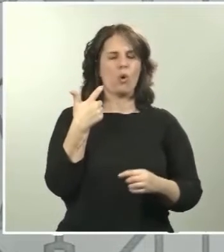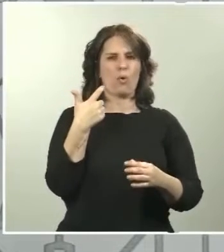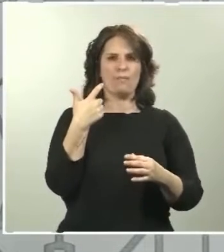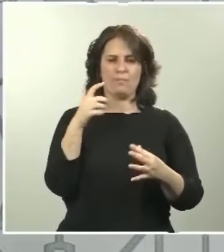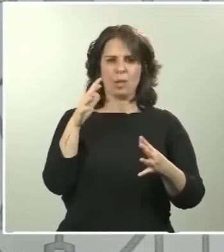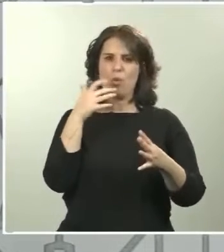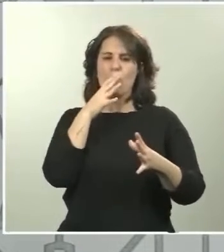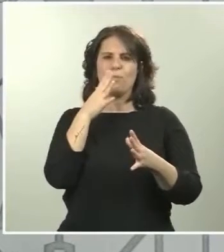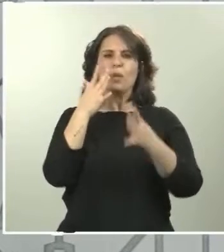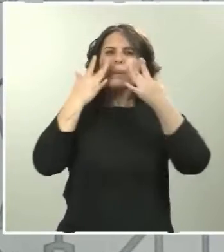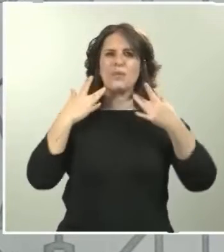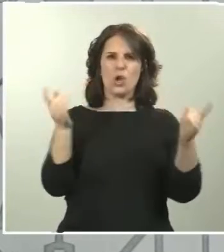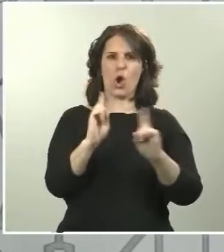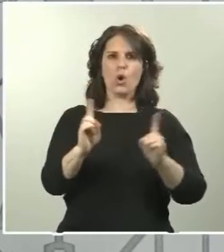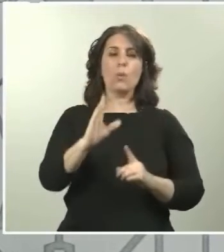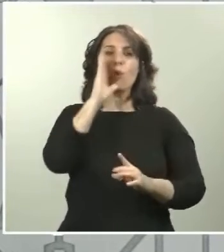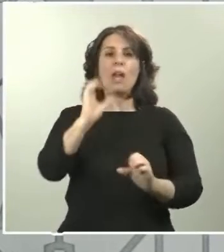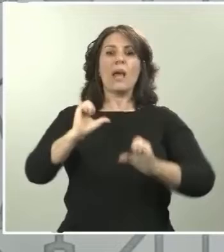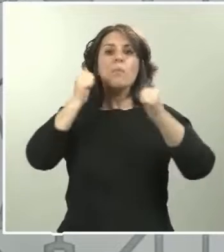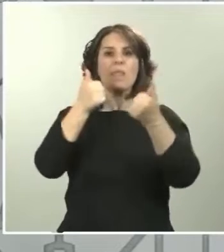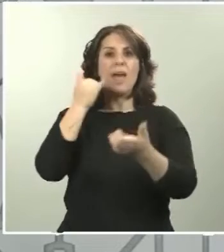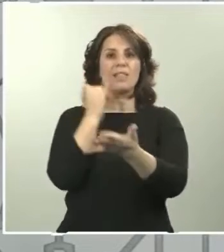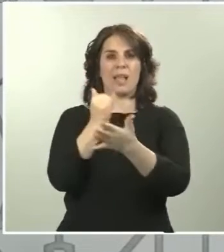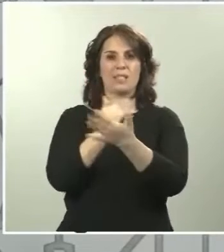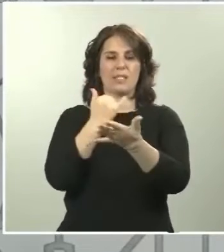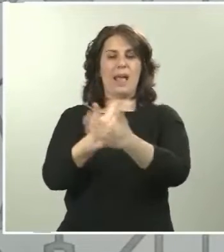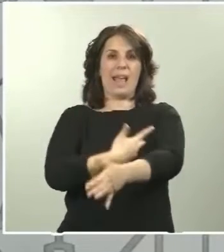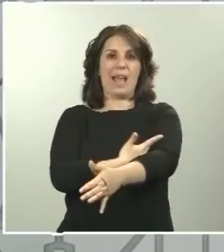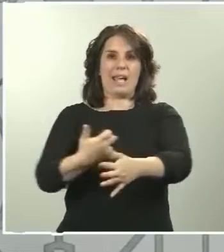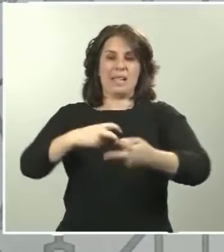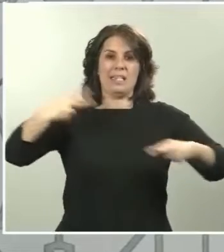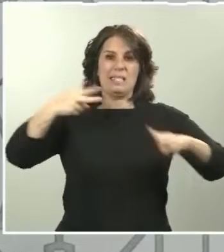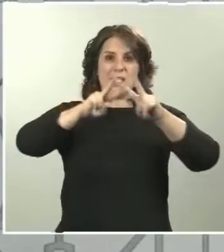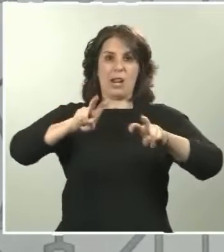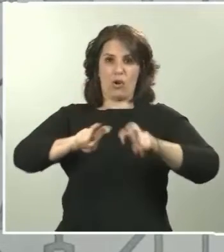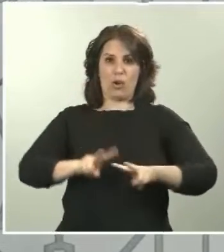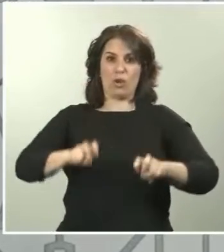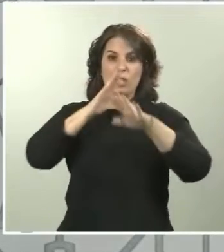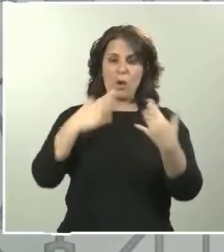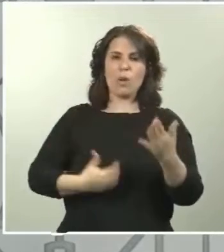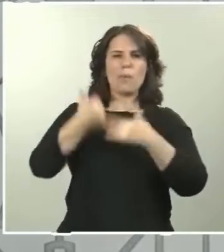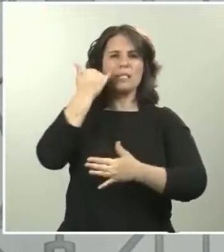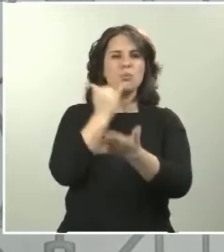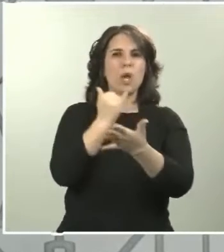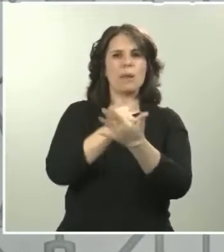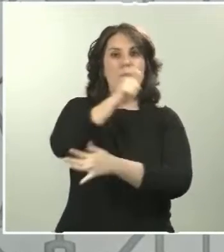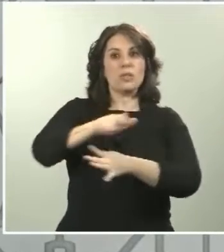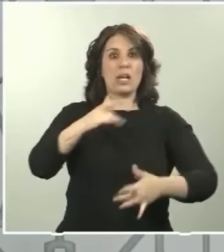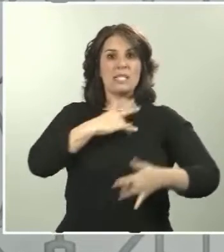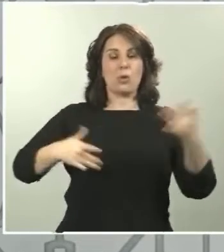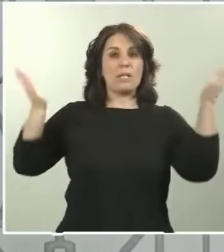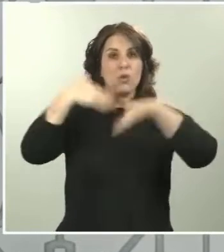de los test serológicos que están haciéndose muchas más pruebas y algunos de ellos son personas asintomáticas, lo cual nos va